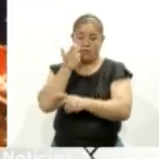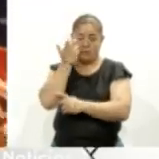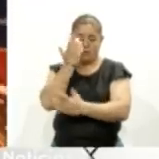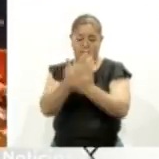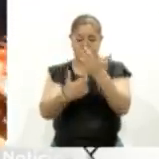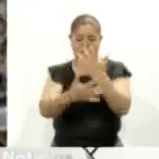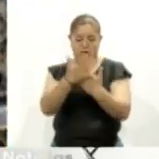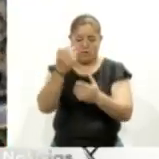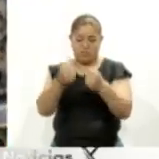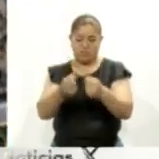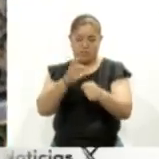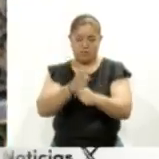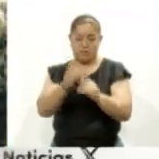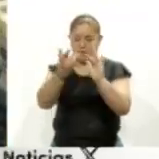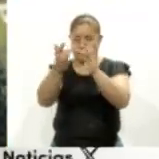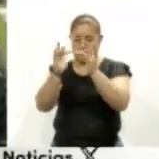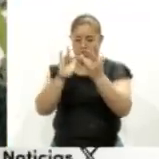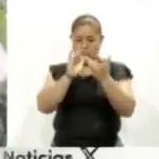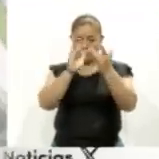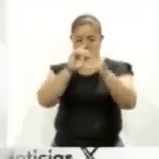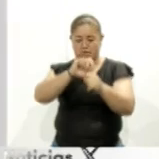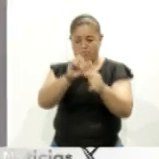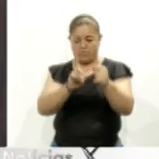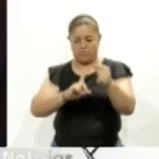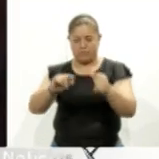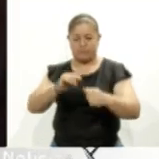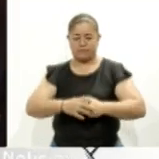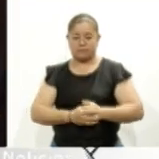seguridad y conectividad con todas las regiones del país.